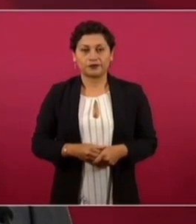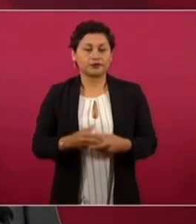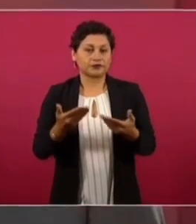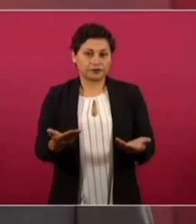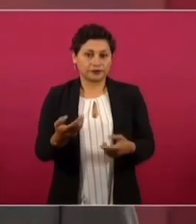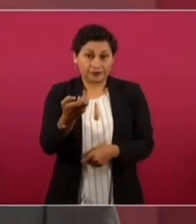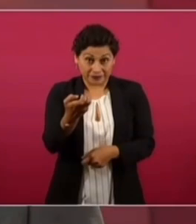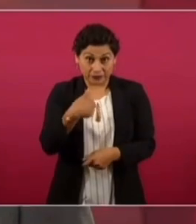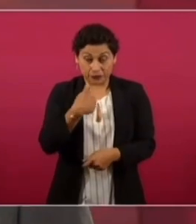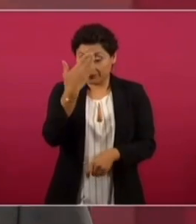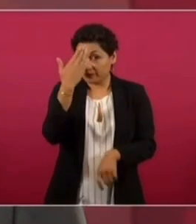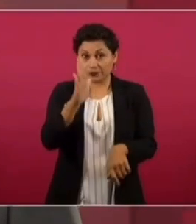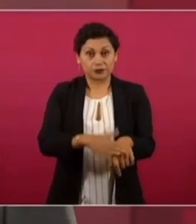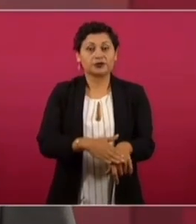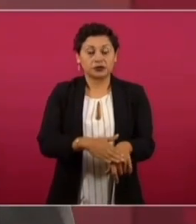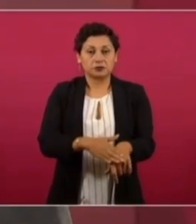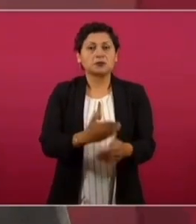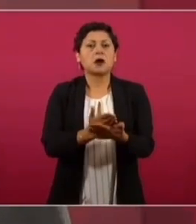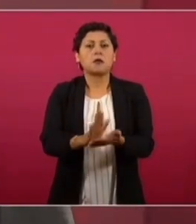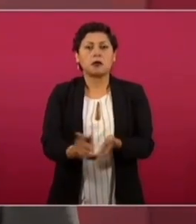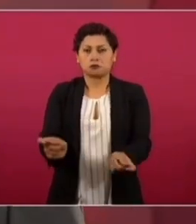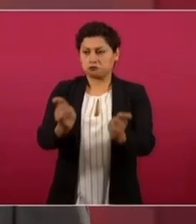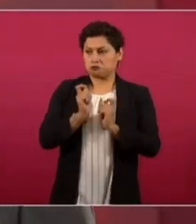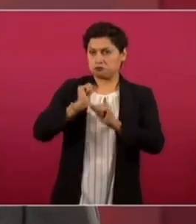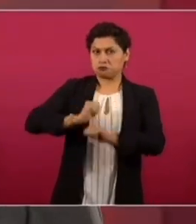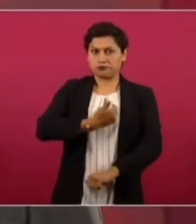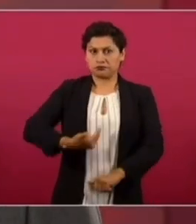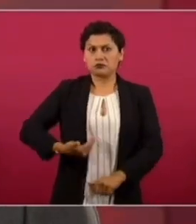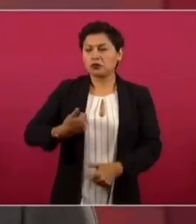Eso no se me va a olvidar. Además, se lo reconocí cuando tomé posición.